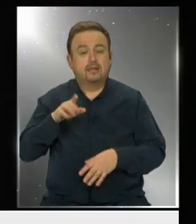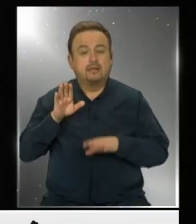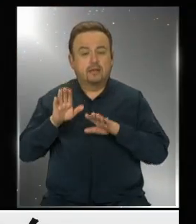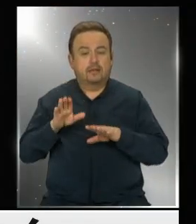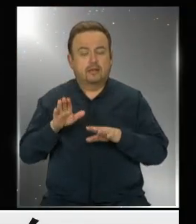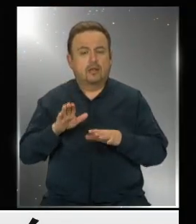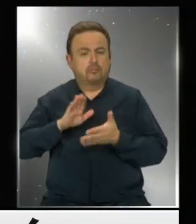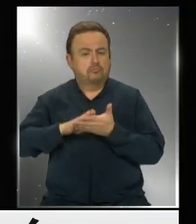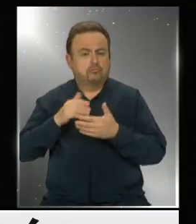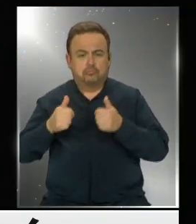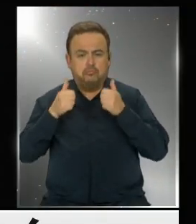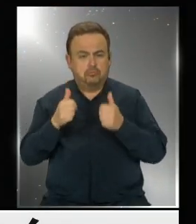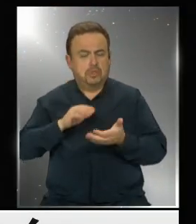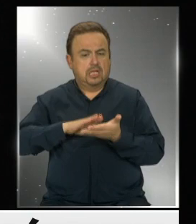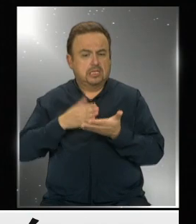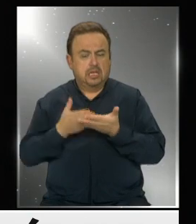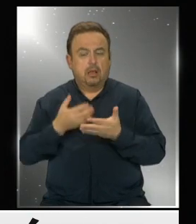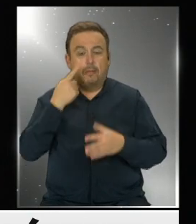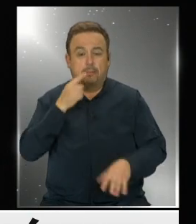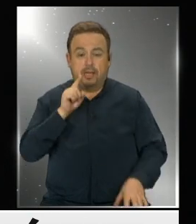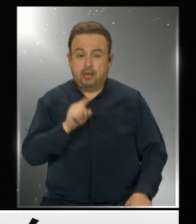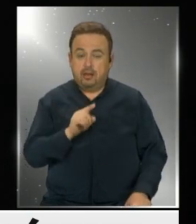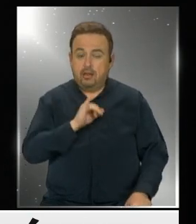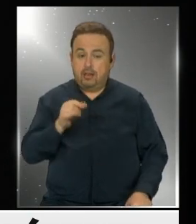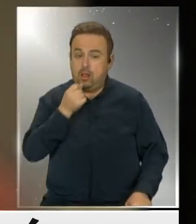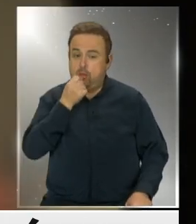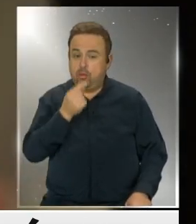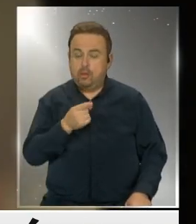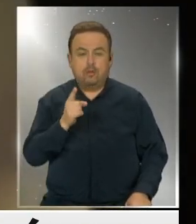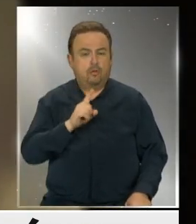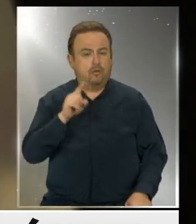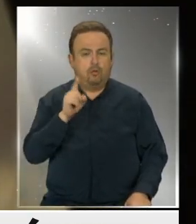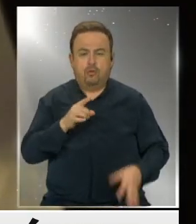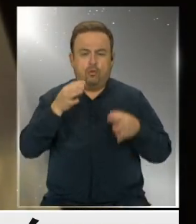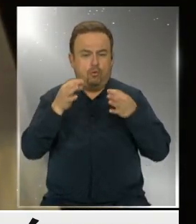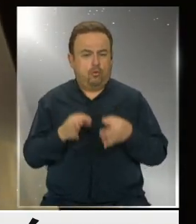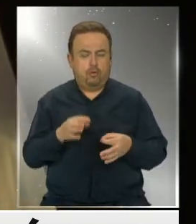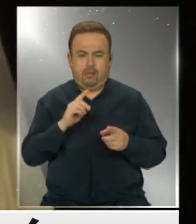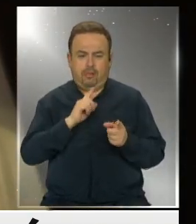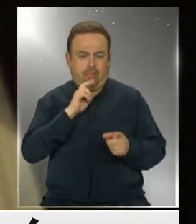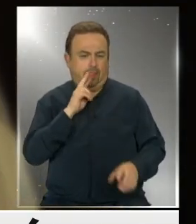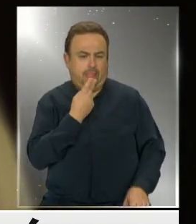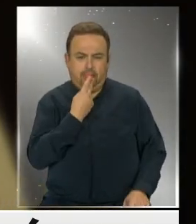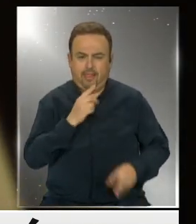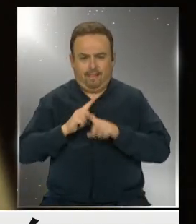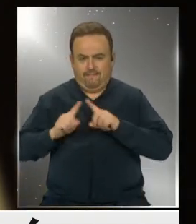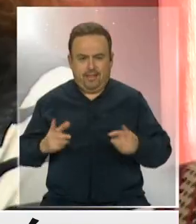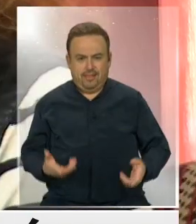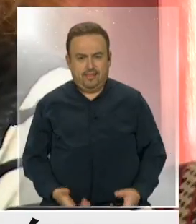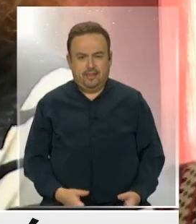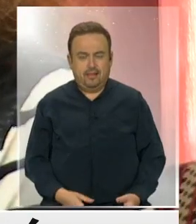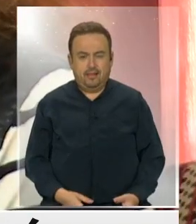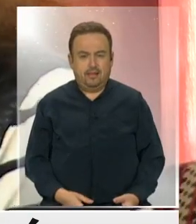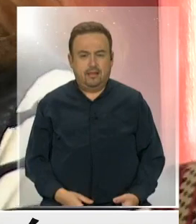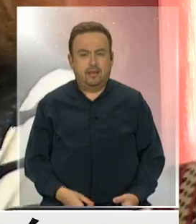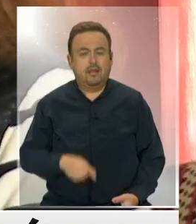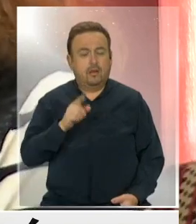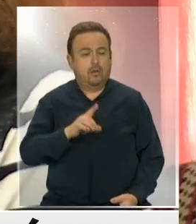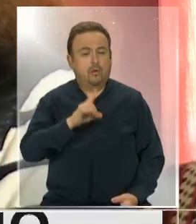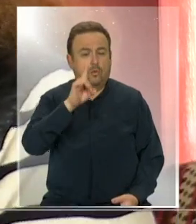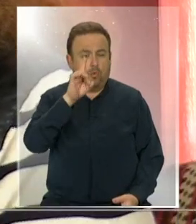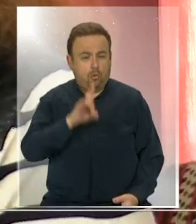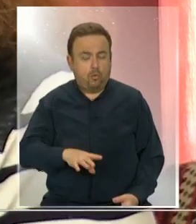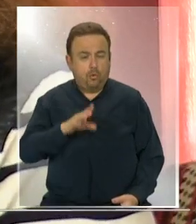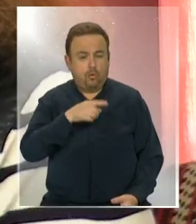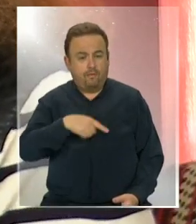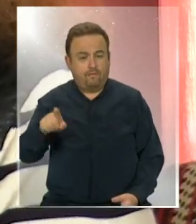estaba en buenas condiciones de salud. Sin embargo, los denunciantes sostienen justo lo contrario. Efectivamente, el único que